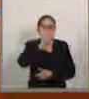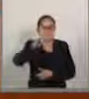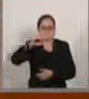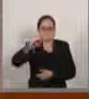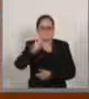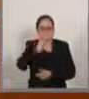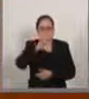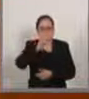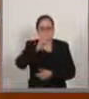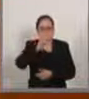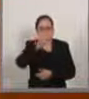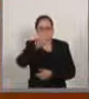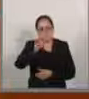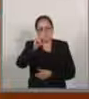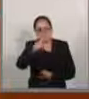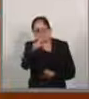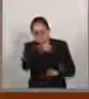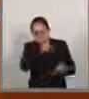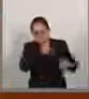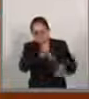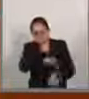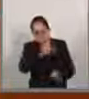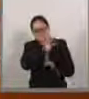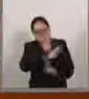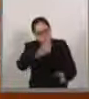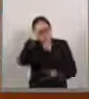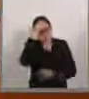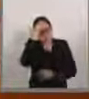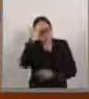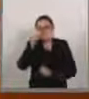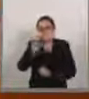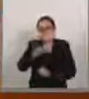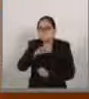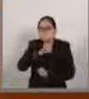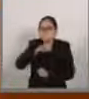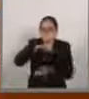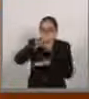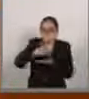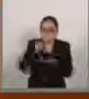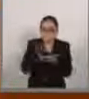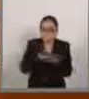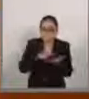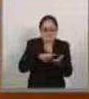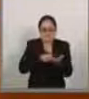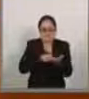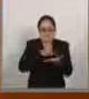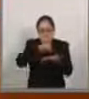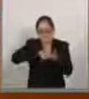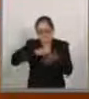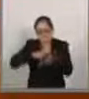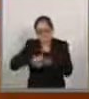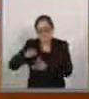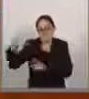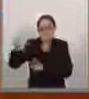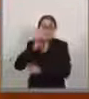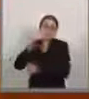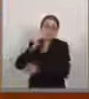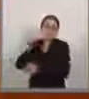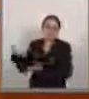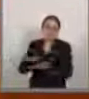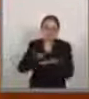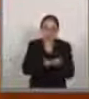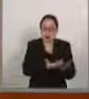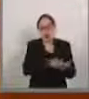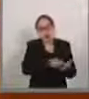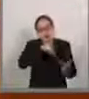en la palabra, respecto a los cambios que se hicieron en la minuta de Cámara de Diputados de esta